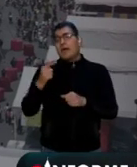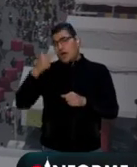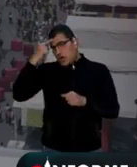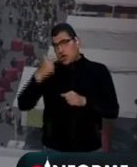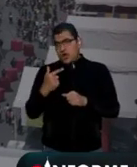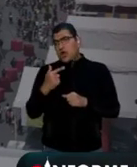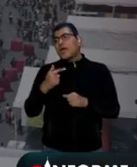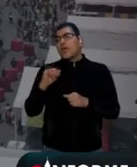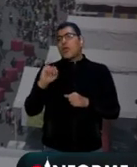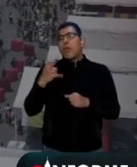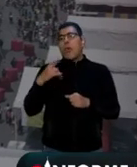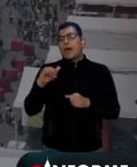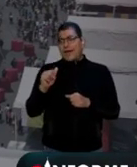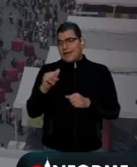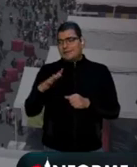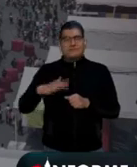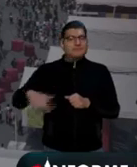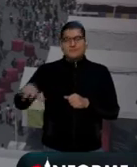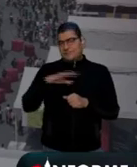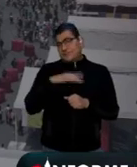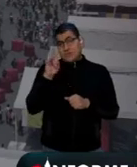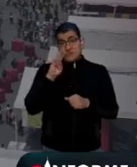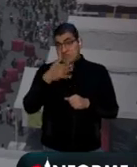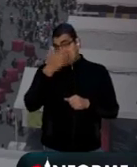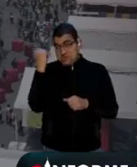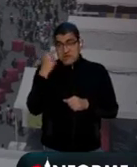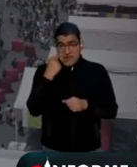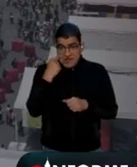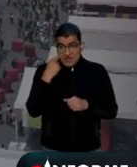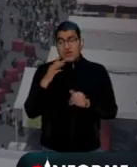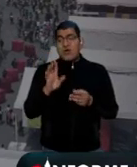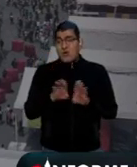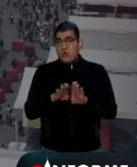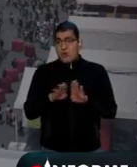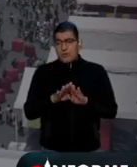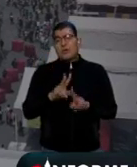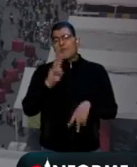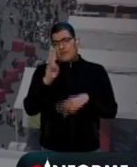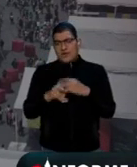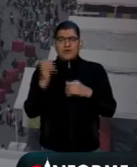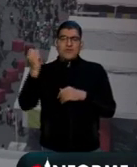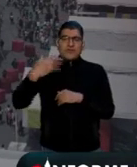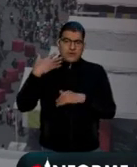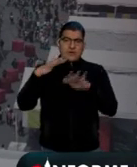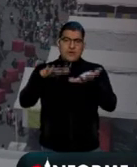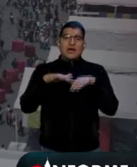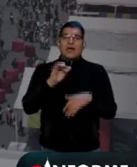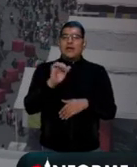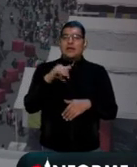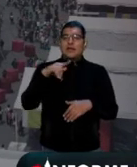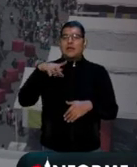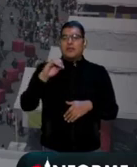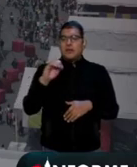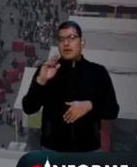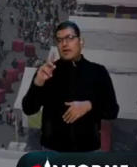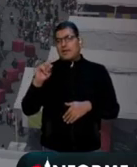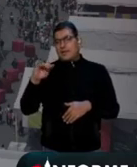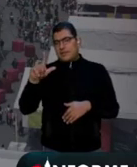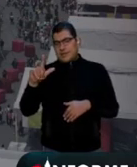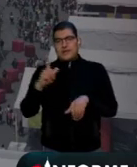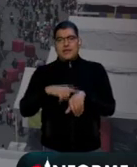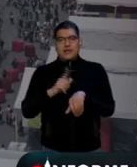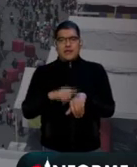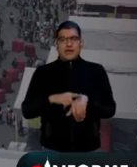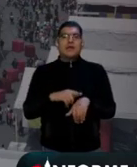más tiempo para estar por ahí y si no lo puede ver en las redes sociales, puede ir al foro Ernesto Cardenal donde a las 19.30